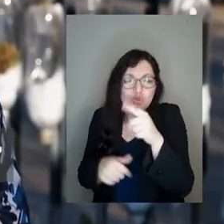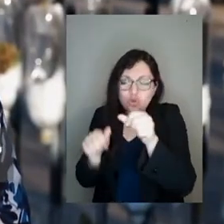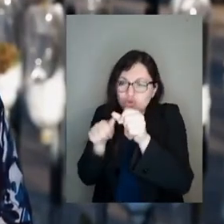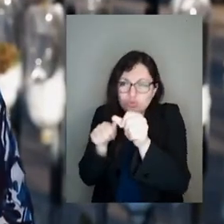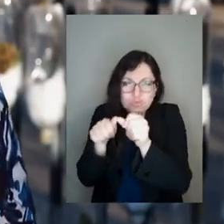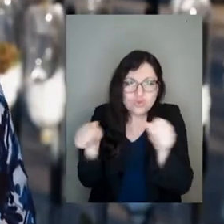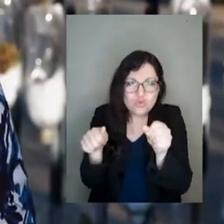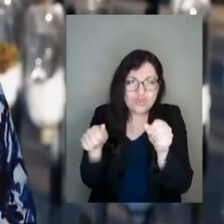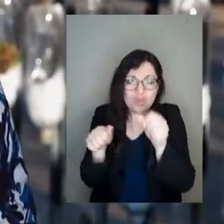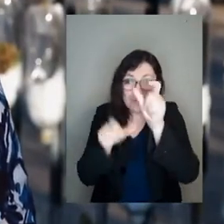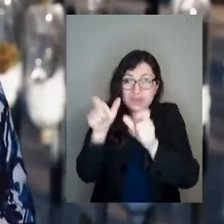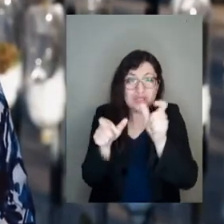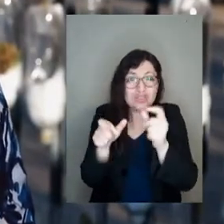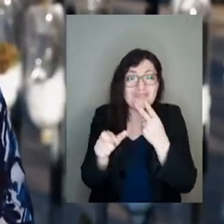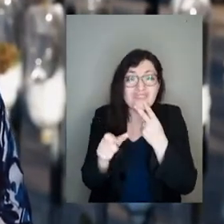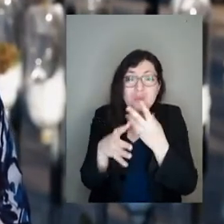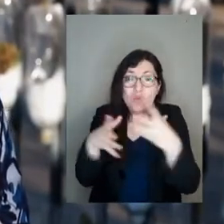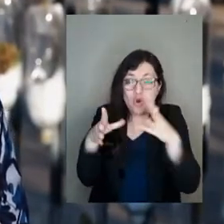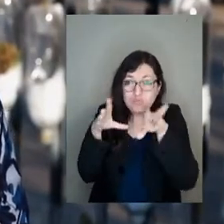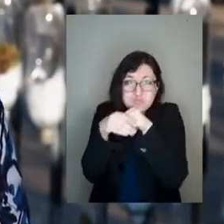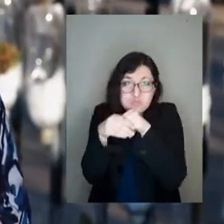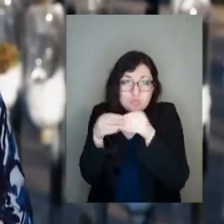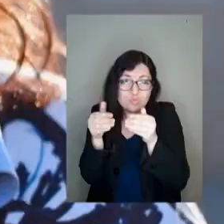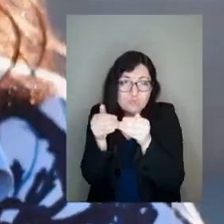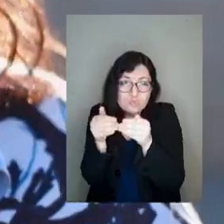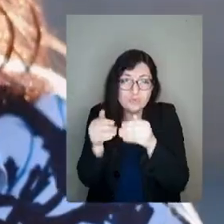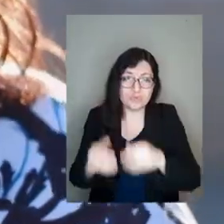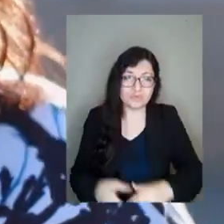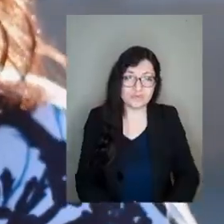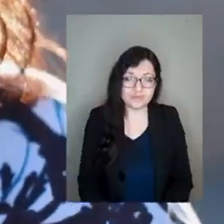cuadrados, donde existe mucho hacinamiento.